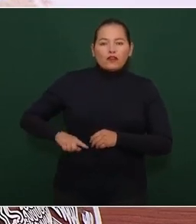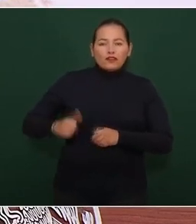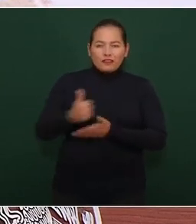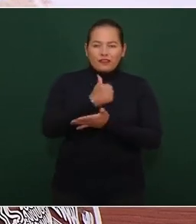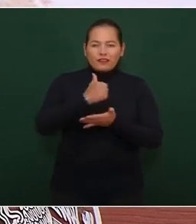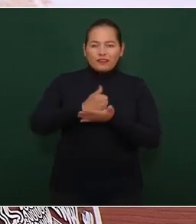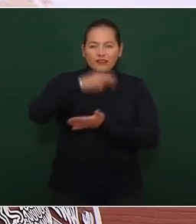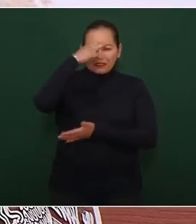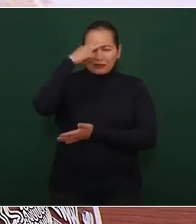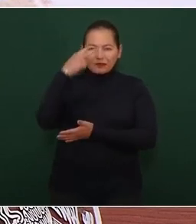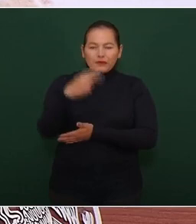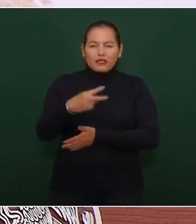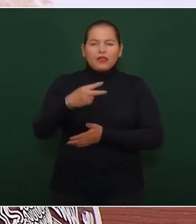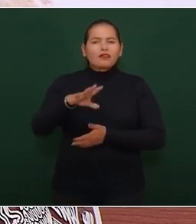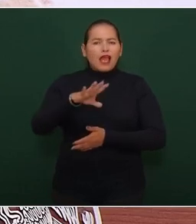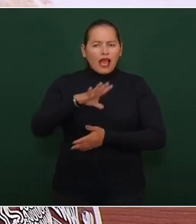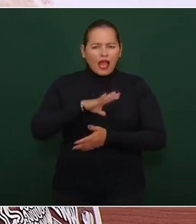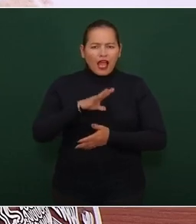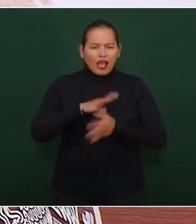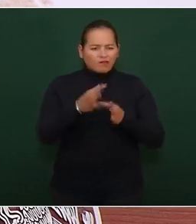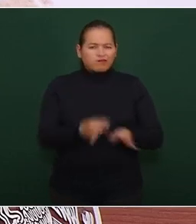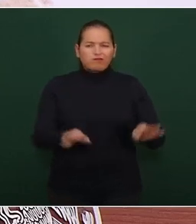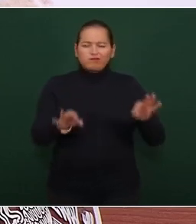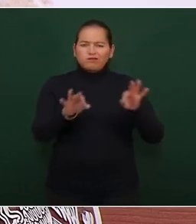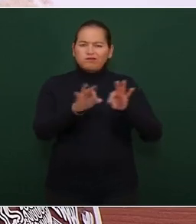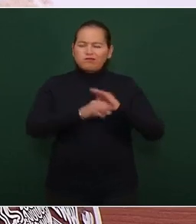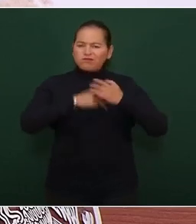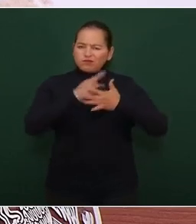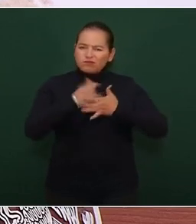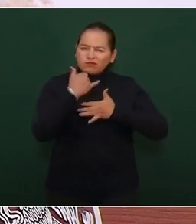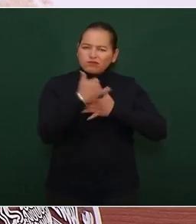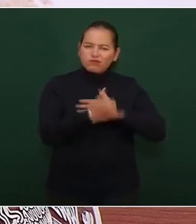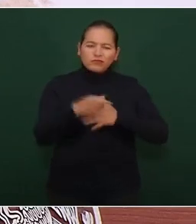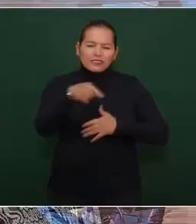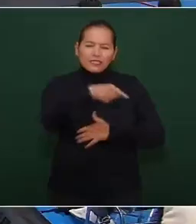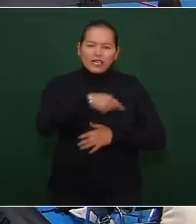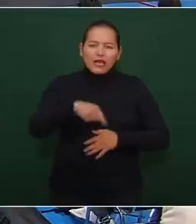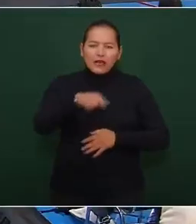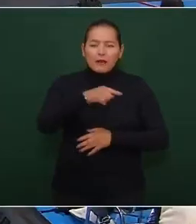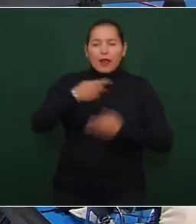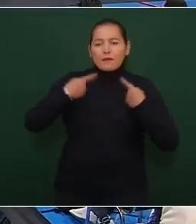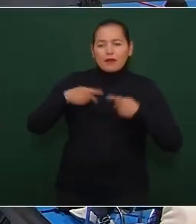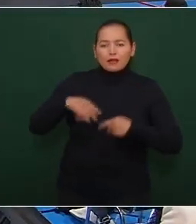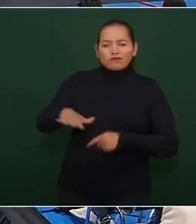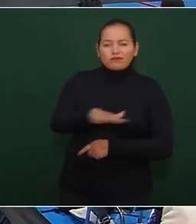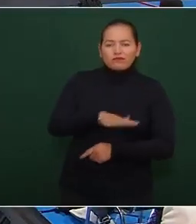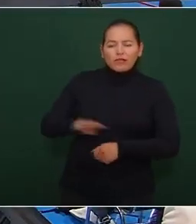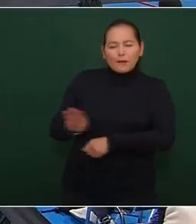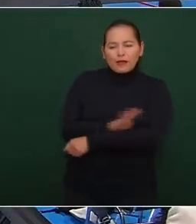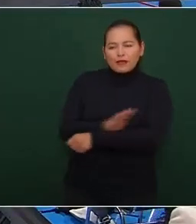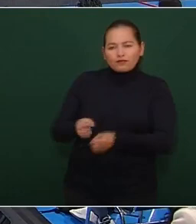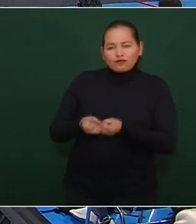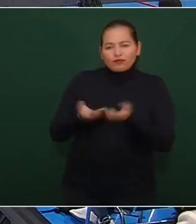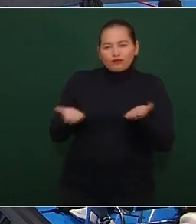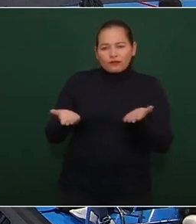haciendo obras importantes para beneficio de la ciudadanía. Veremos el video.